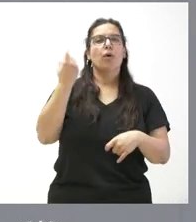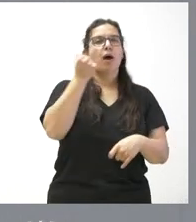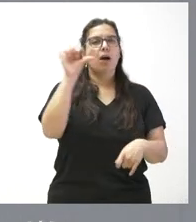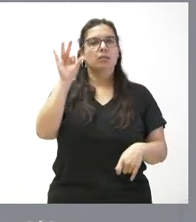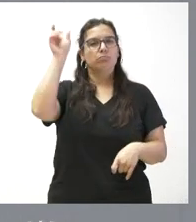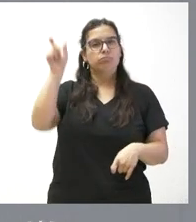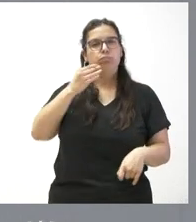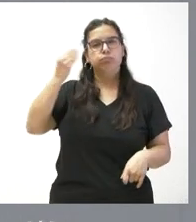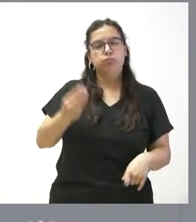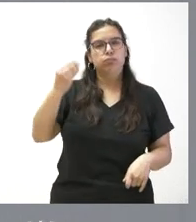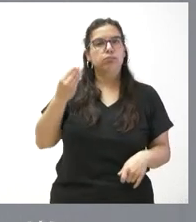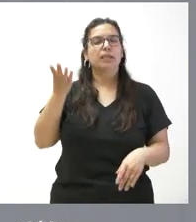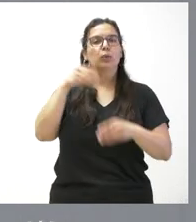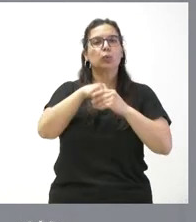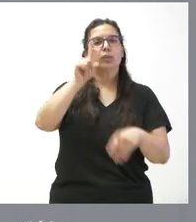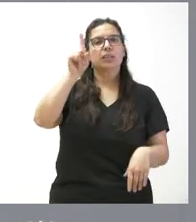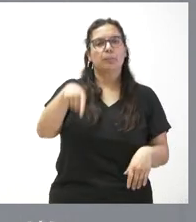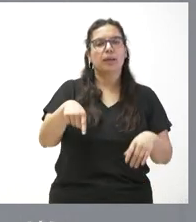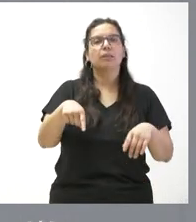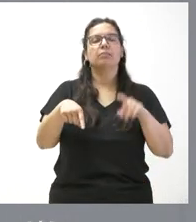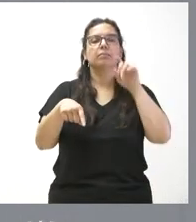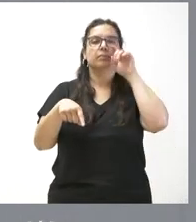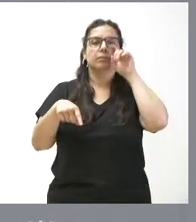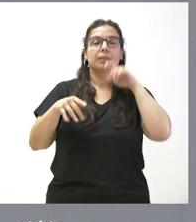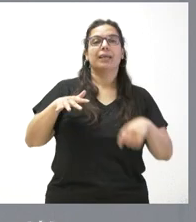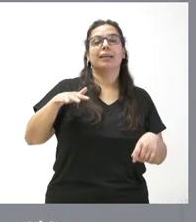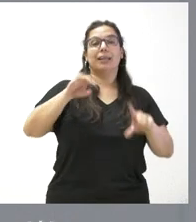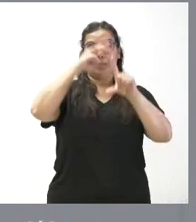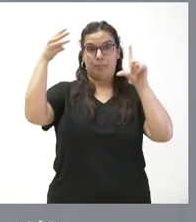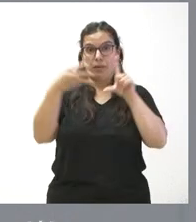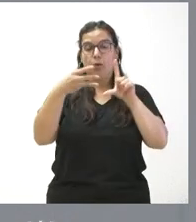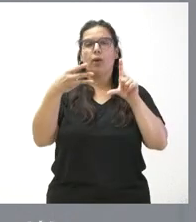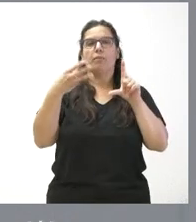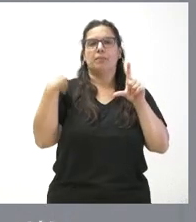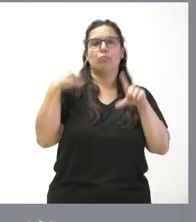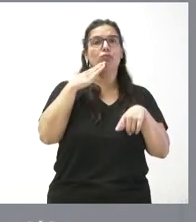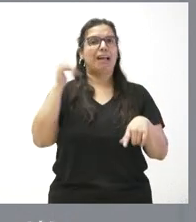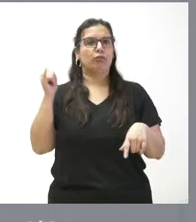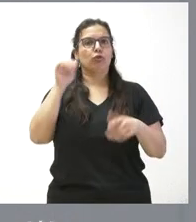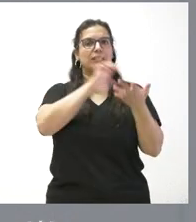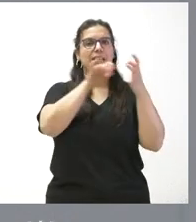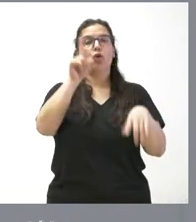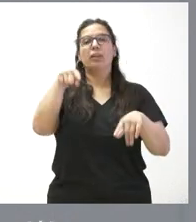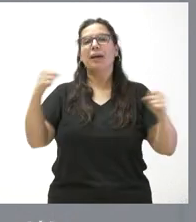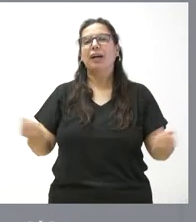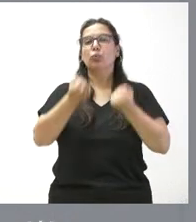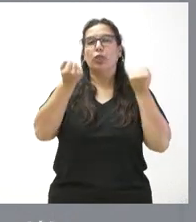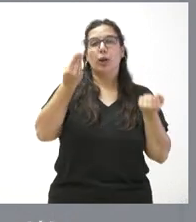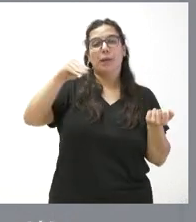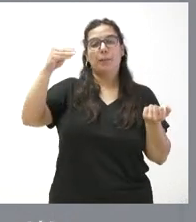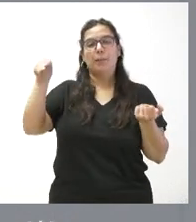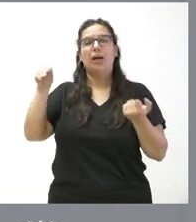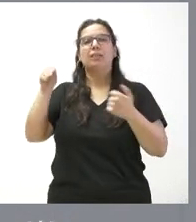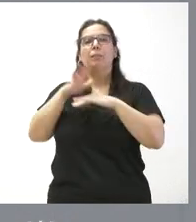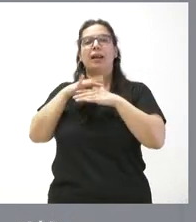Fundamentalmente incluye también el espacio web del talento de Castilla y León y actuaciones complementarias en materia de